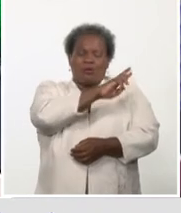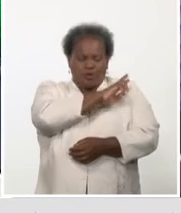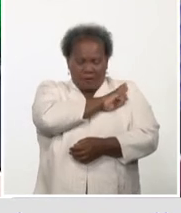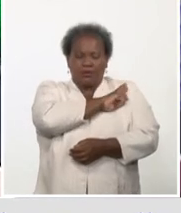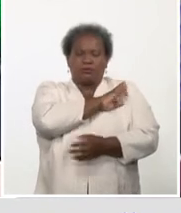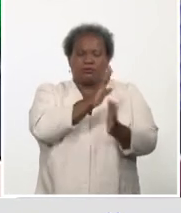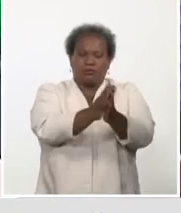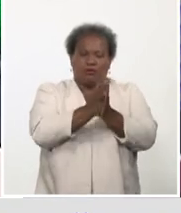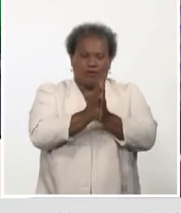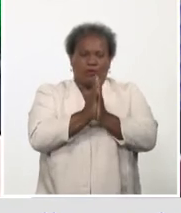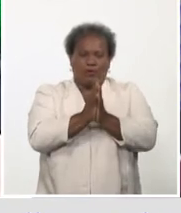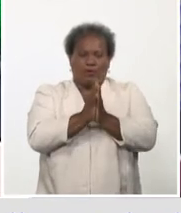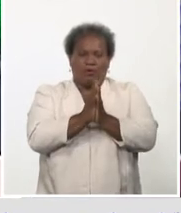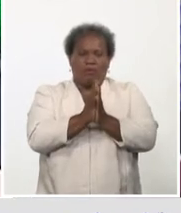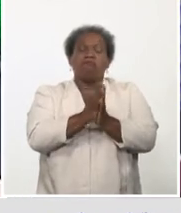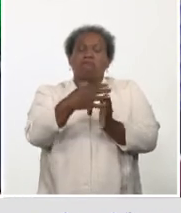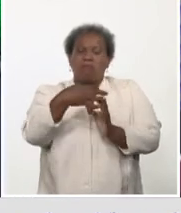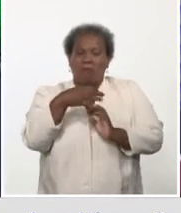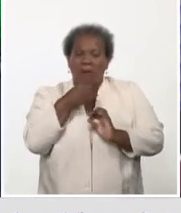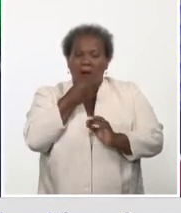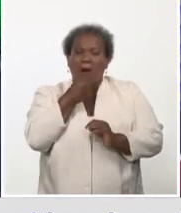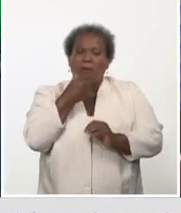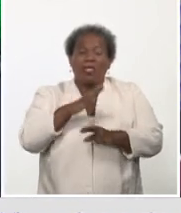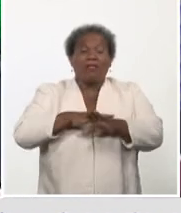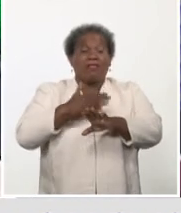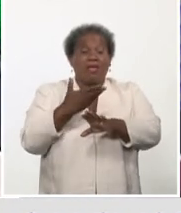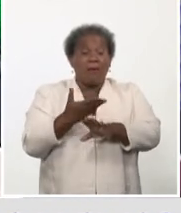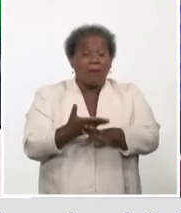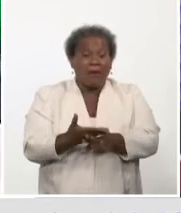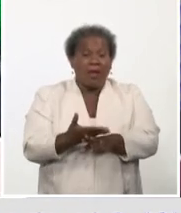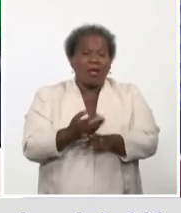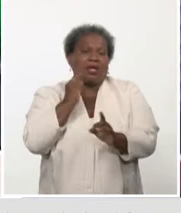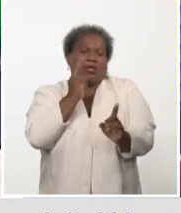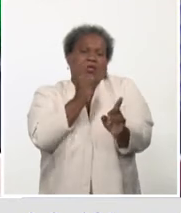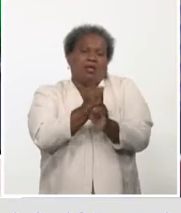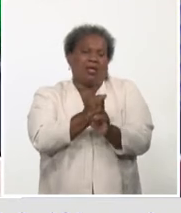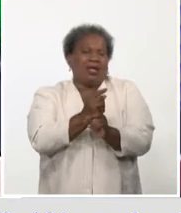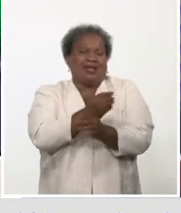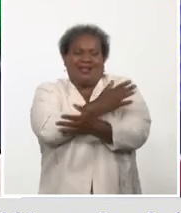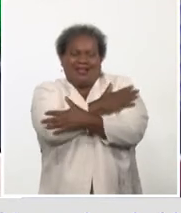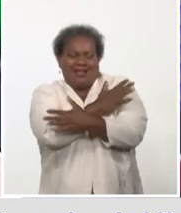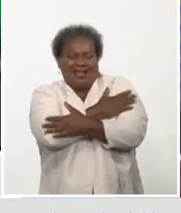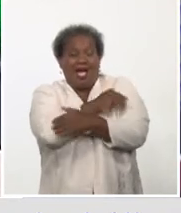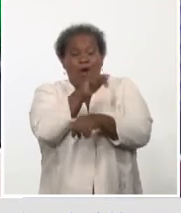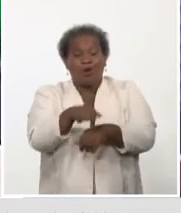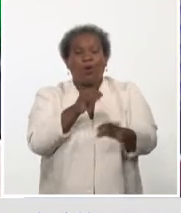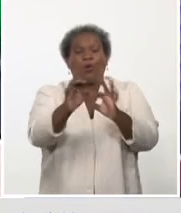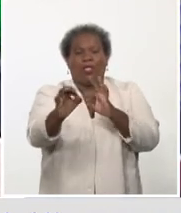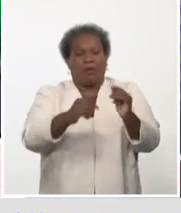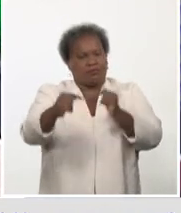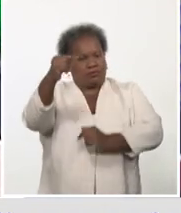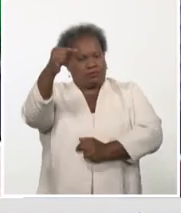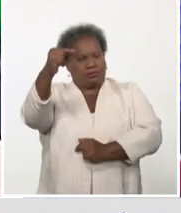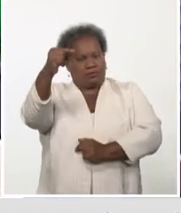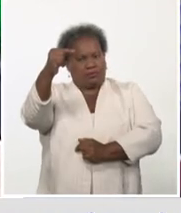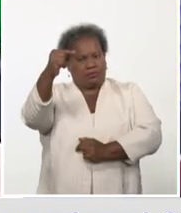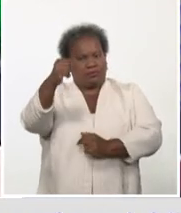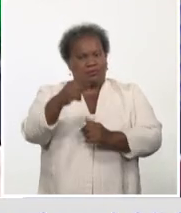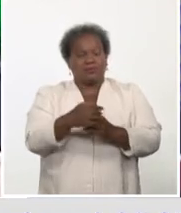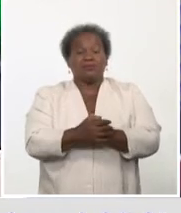todas las oportunidades para demostrar nuestro afecto un poco más cercano, pero tenemos que cuidarnos ahora. Entonces, es